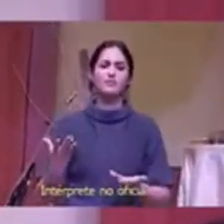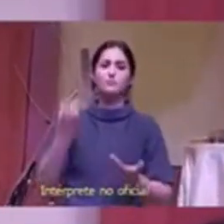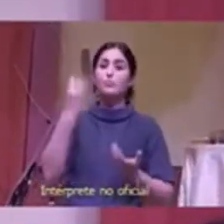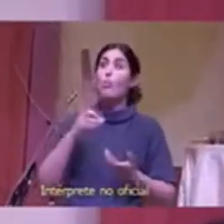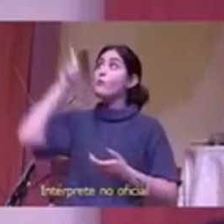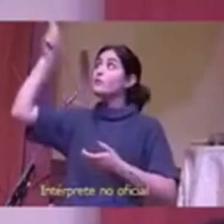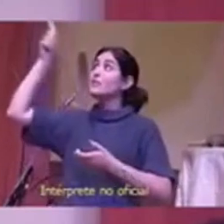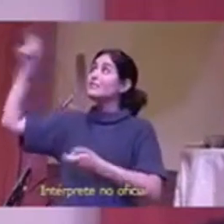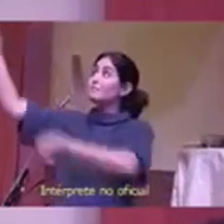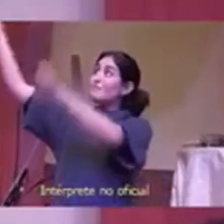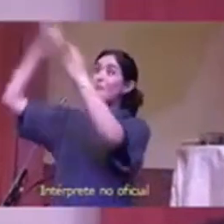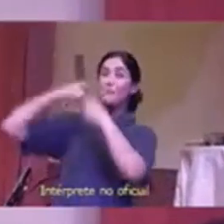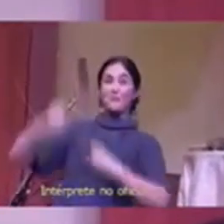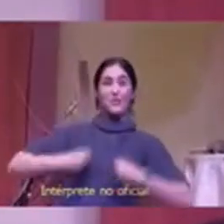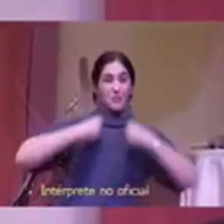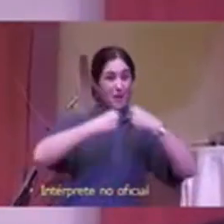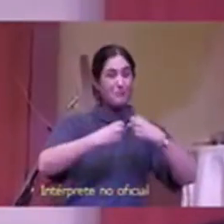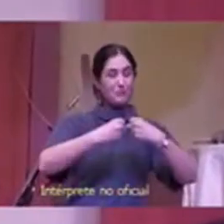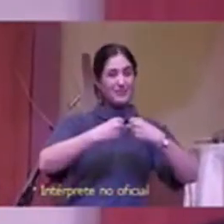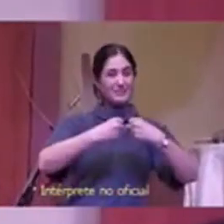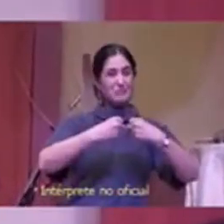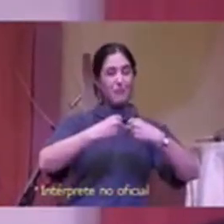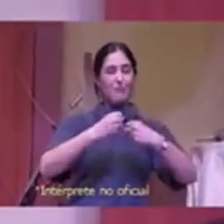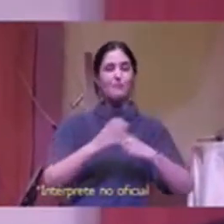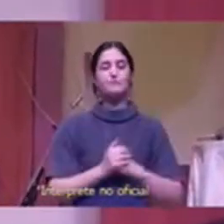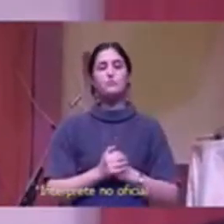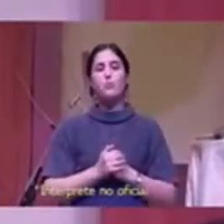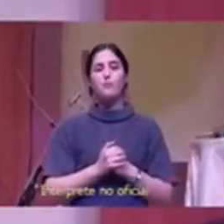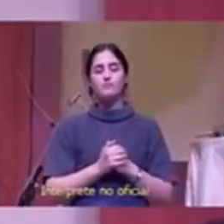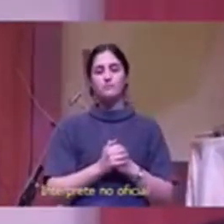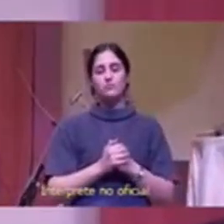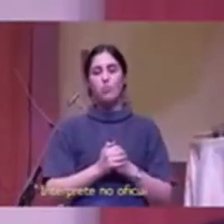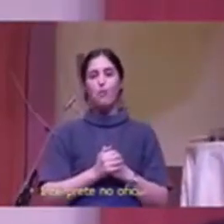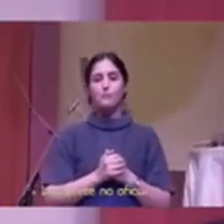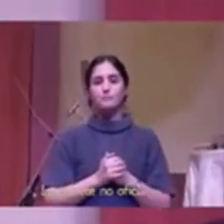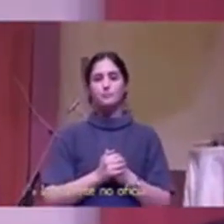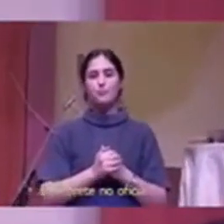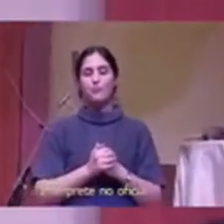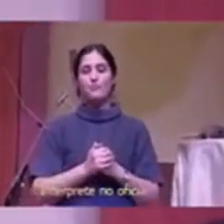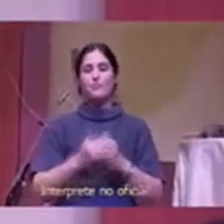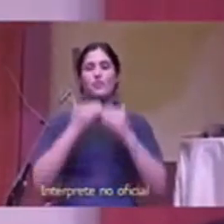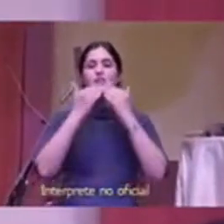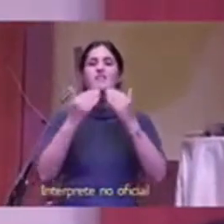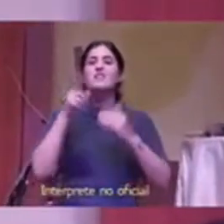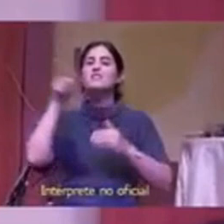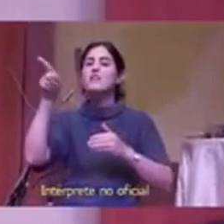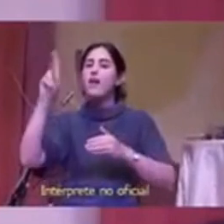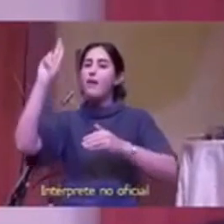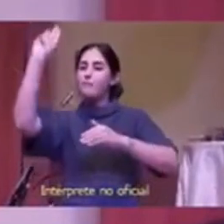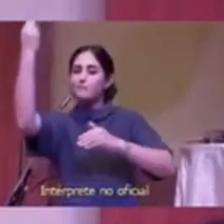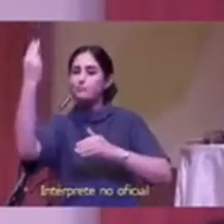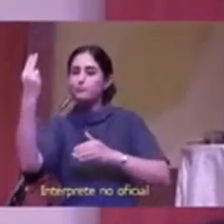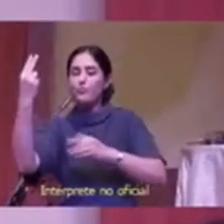y es apoyado por una tumba vacía empoderado por el Espíritu Santo